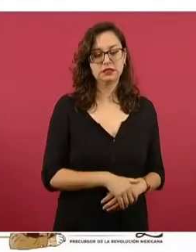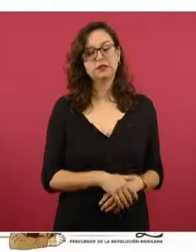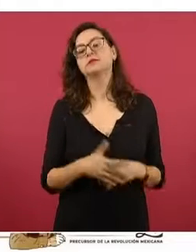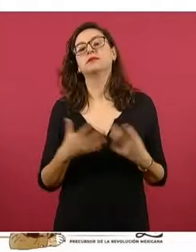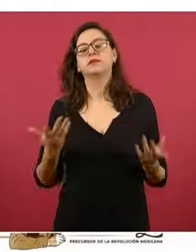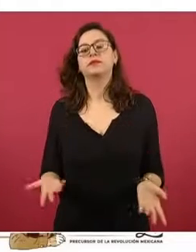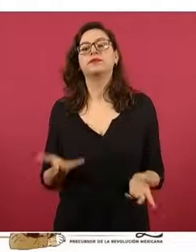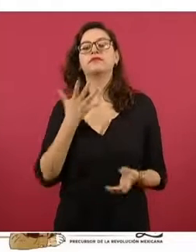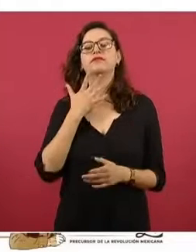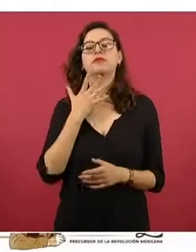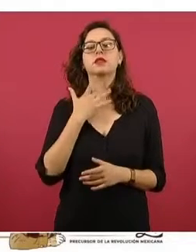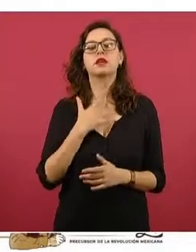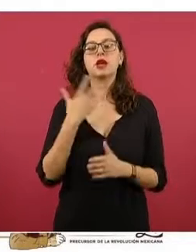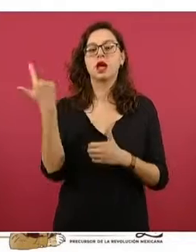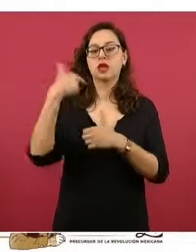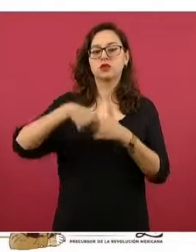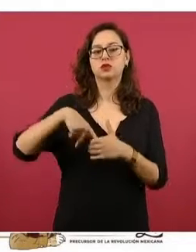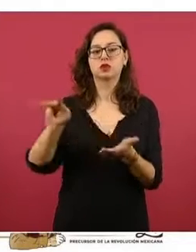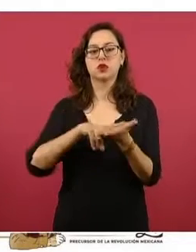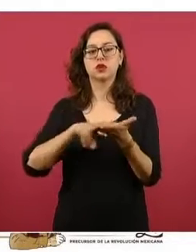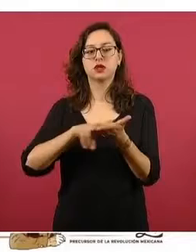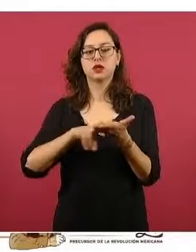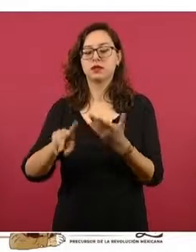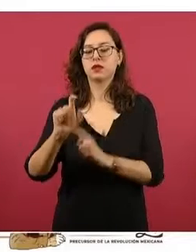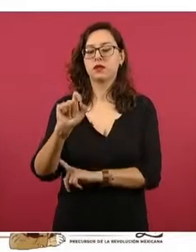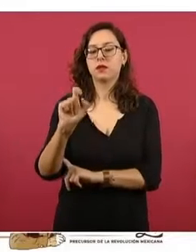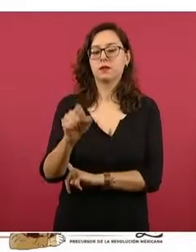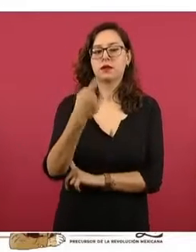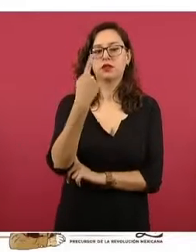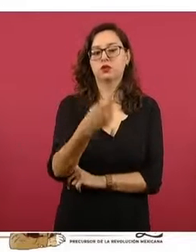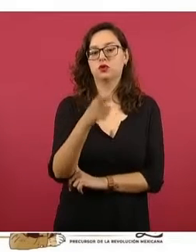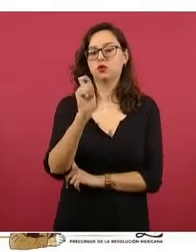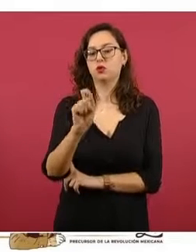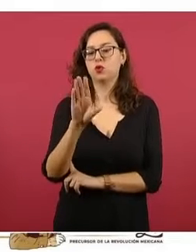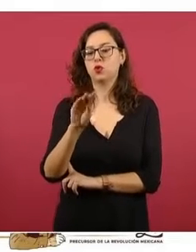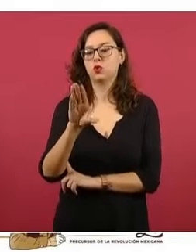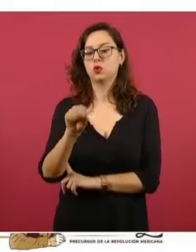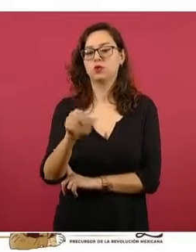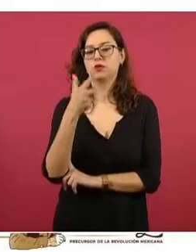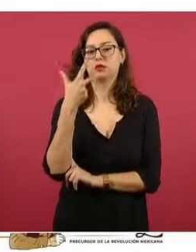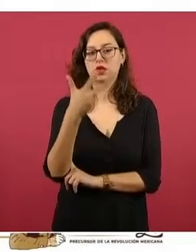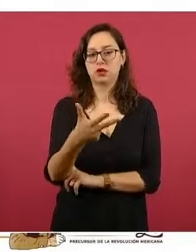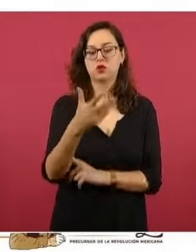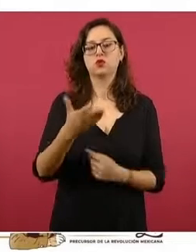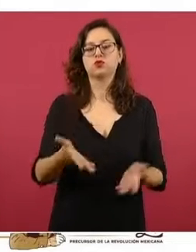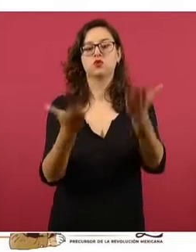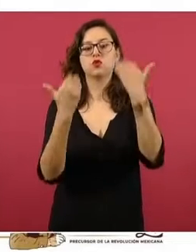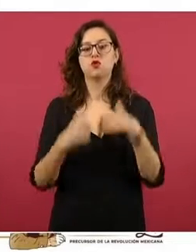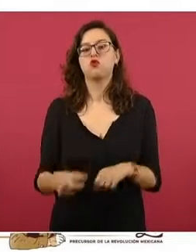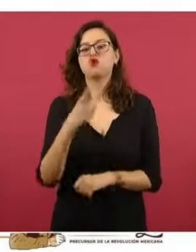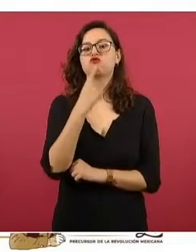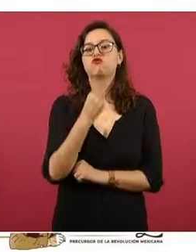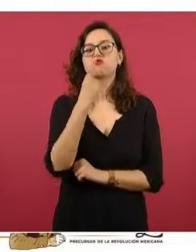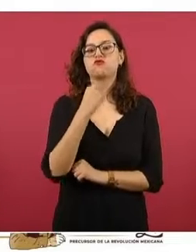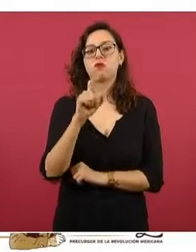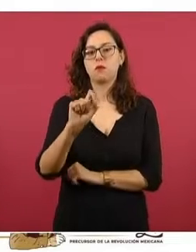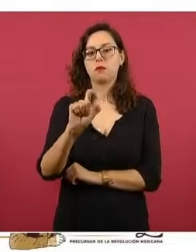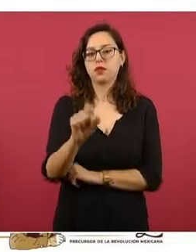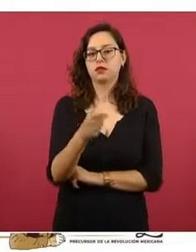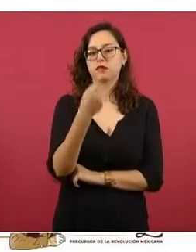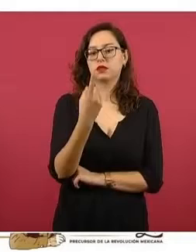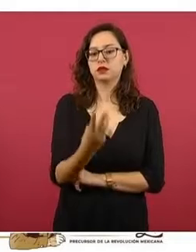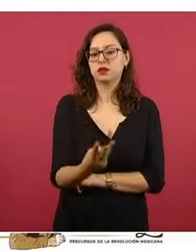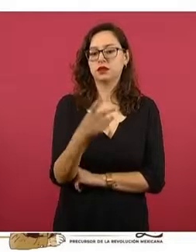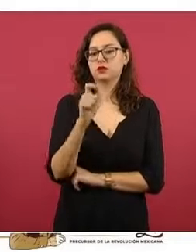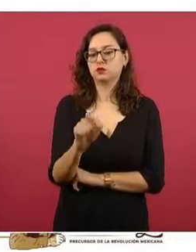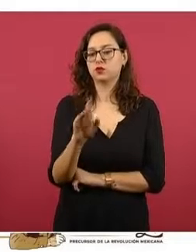por litro. El precio promedio la semana pasada para la gasolina regular, 23.92 para la premio y 23